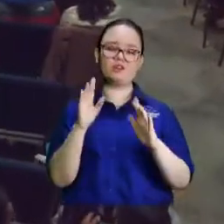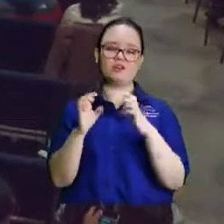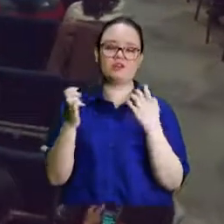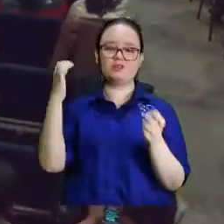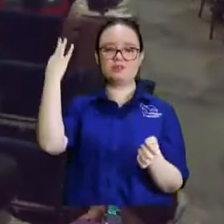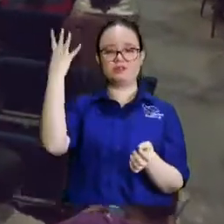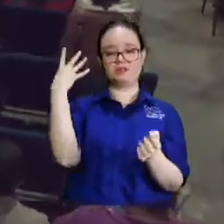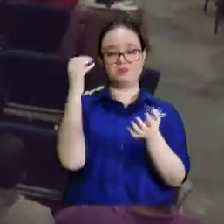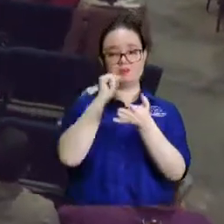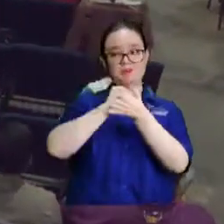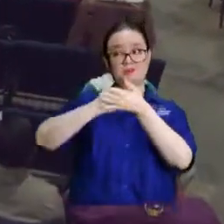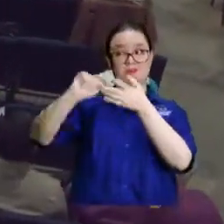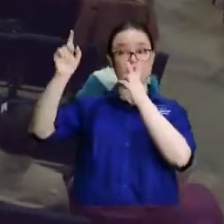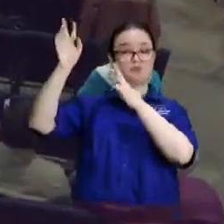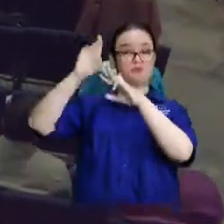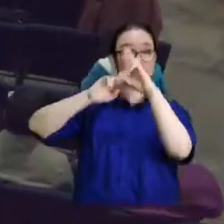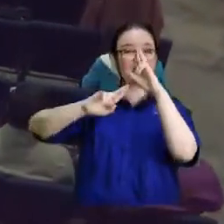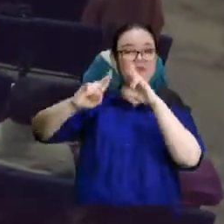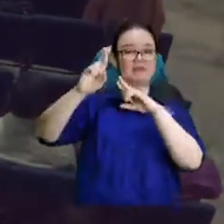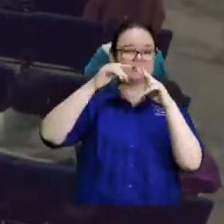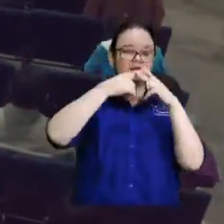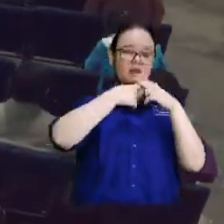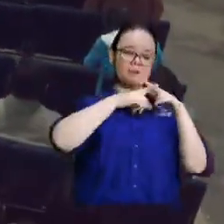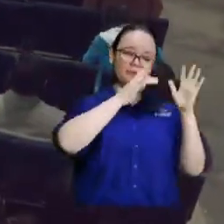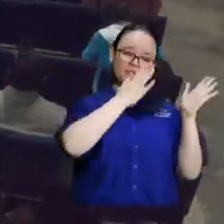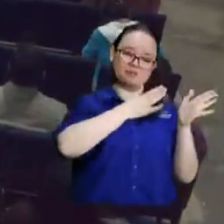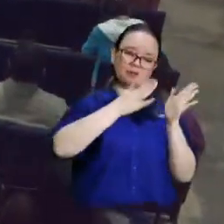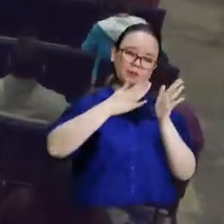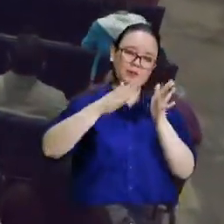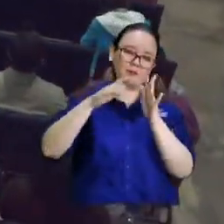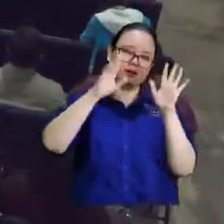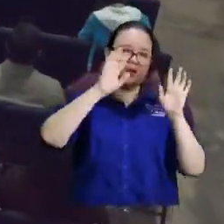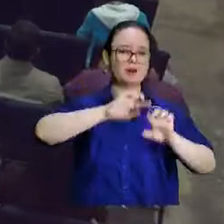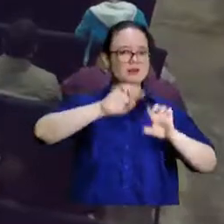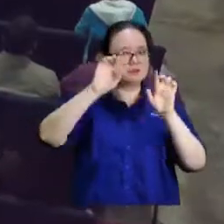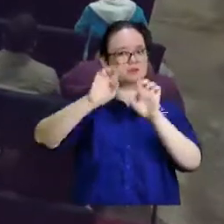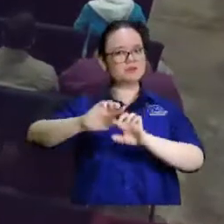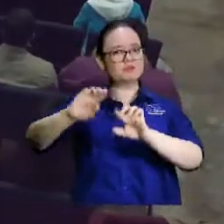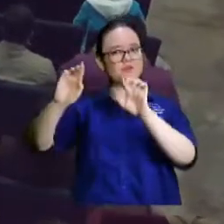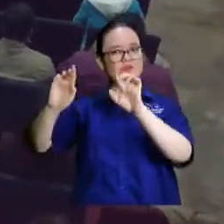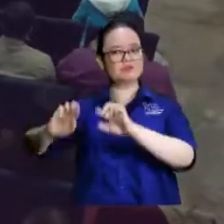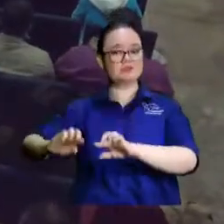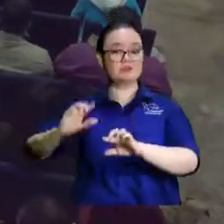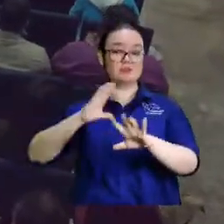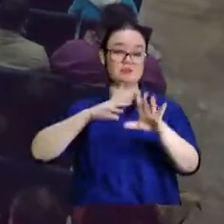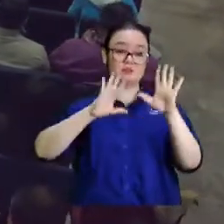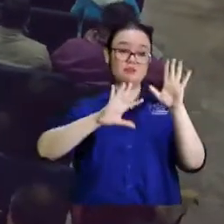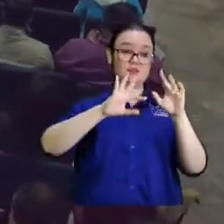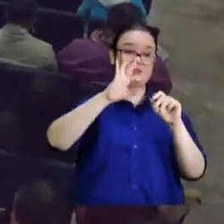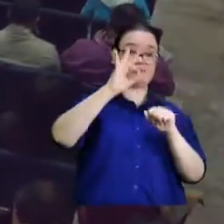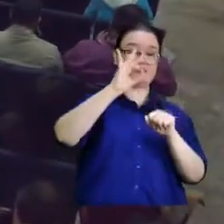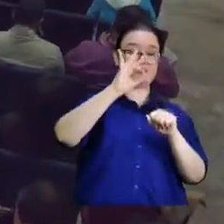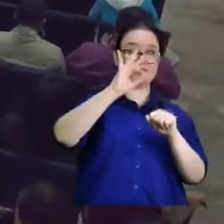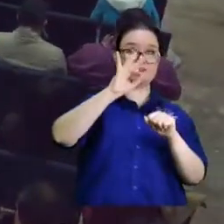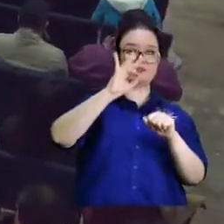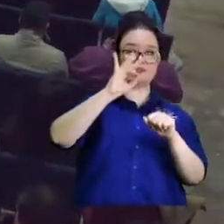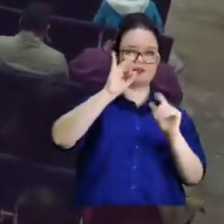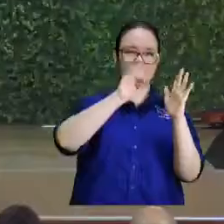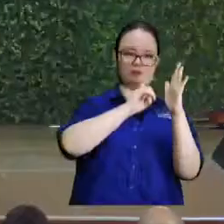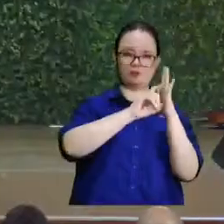que regresa, y entonces empieza a hacer la obra en nosotros, y como tiene 13 capítulos, está tratando de